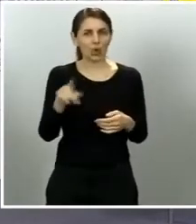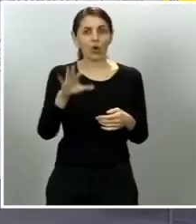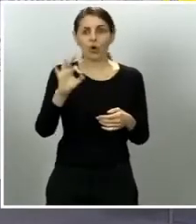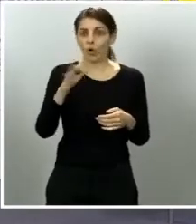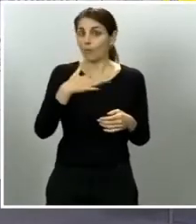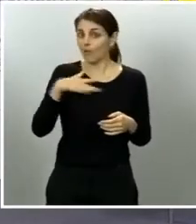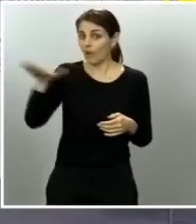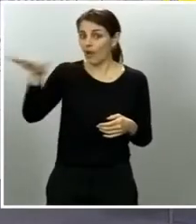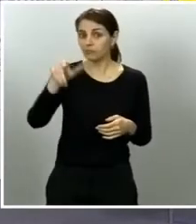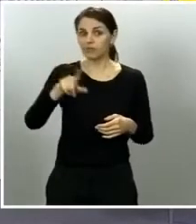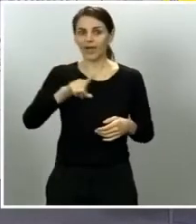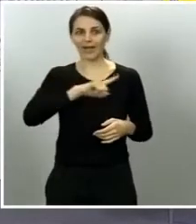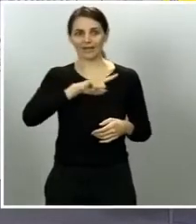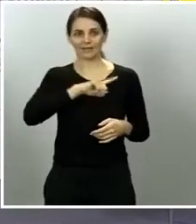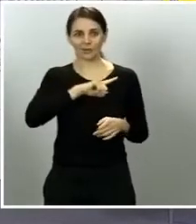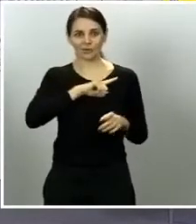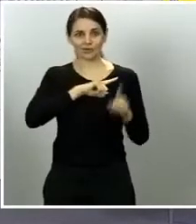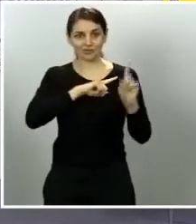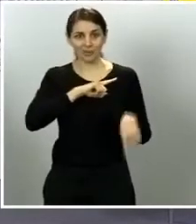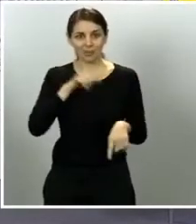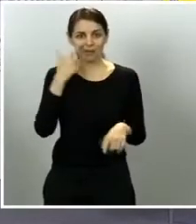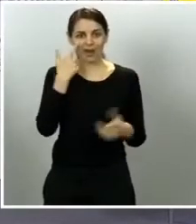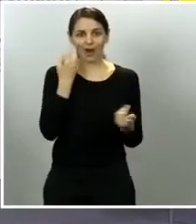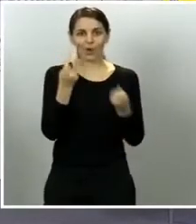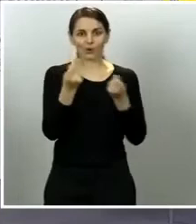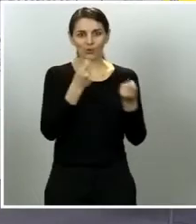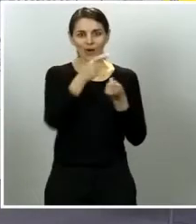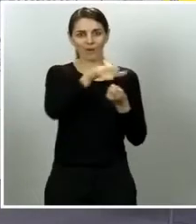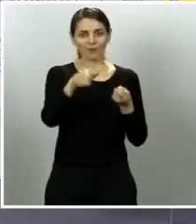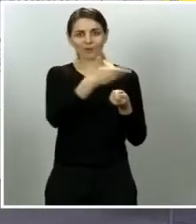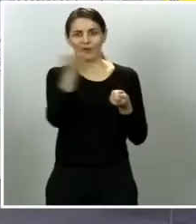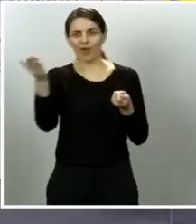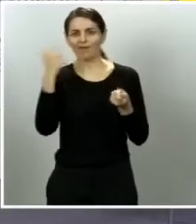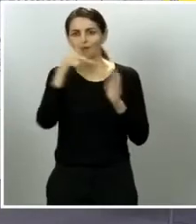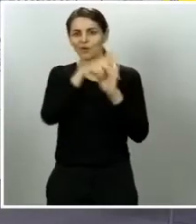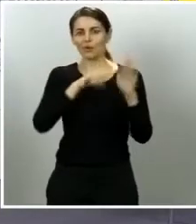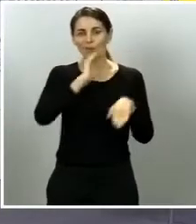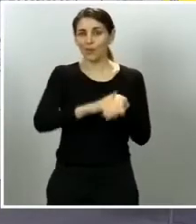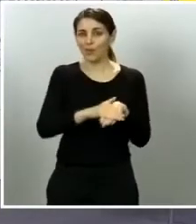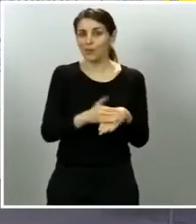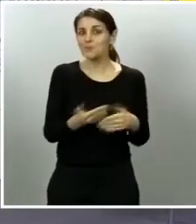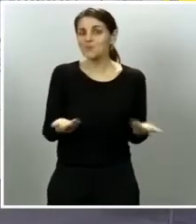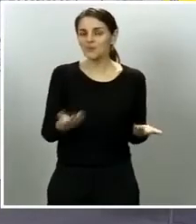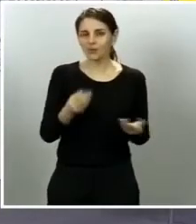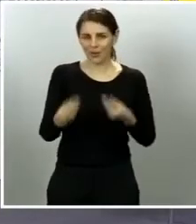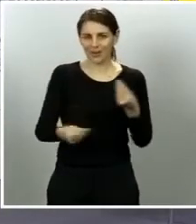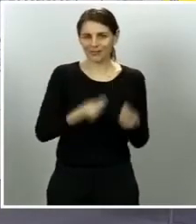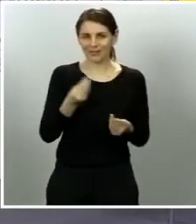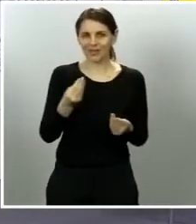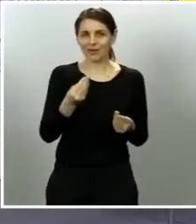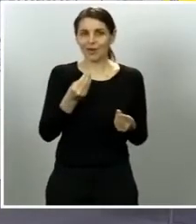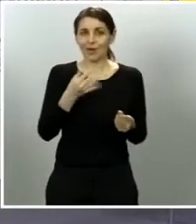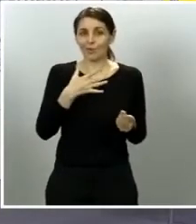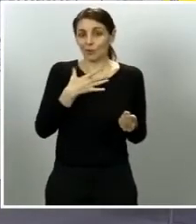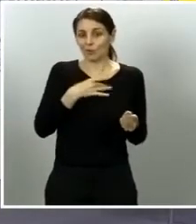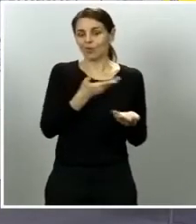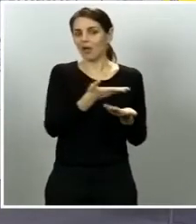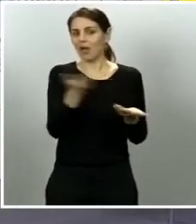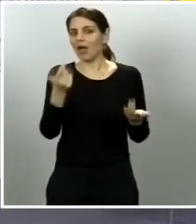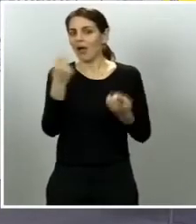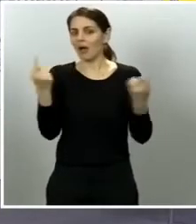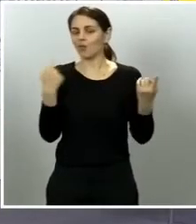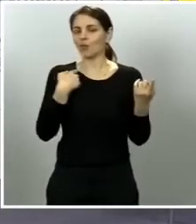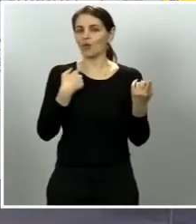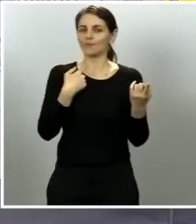efectivamente la ciudadanía se comporte de manera cívica y no haya una extramitación o excesos como observaron